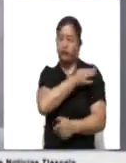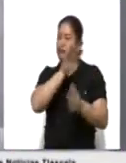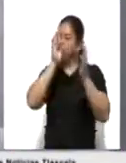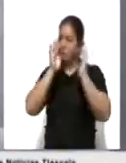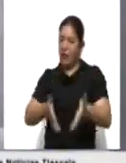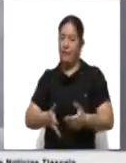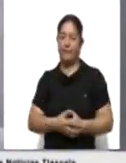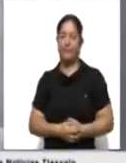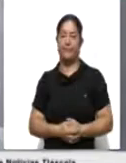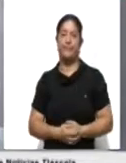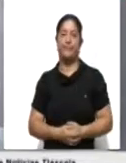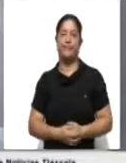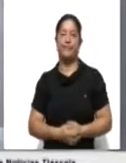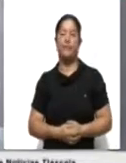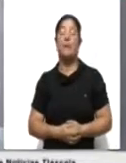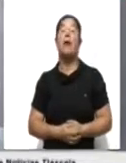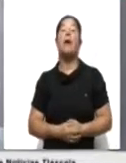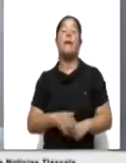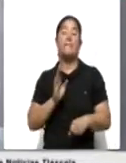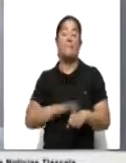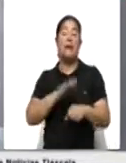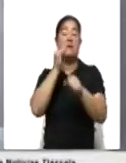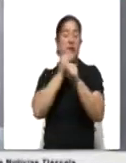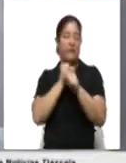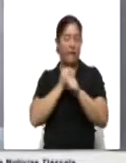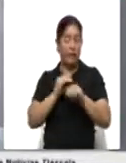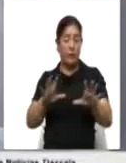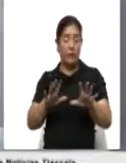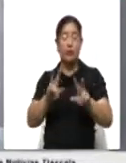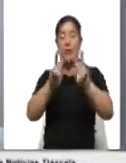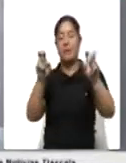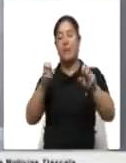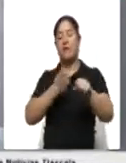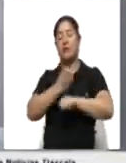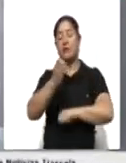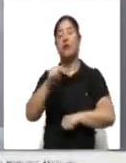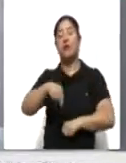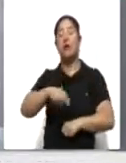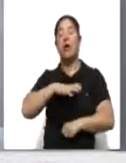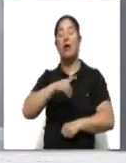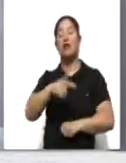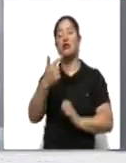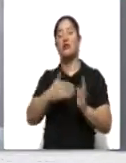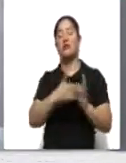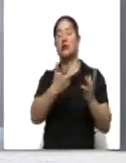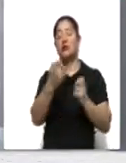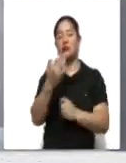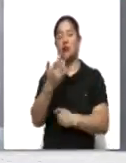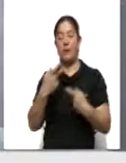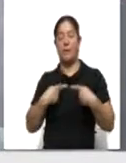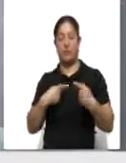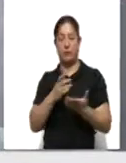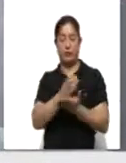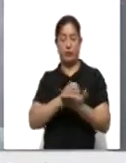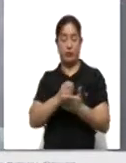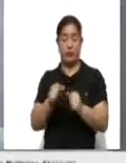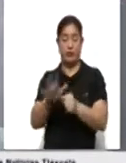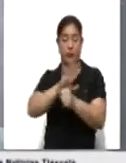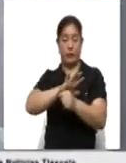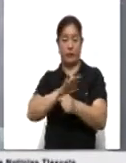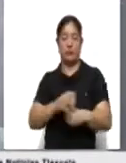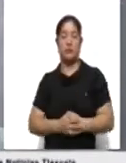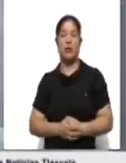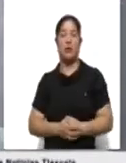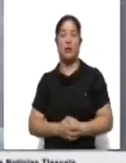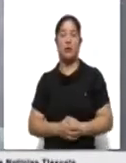Y precisamente en más información, pero en el plano estatal, la entidad registra 12.850 personas recuperadas de COVID-19.